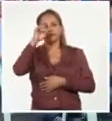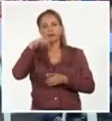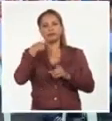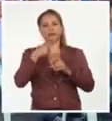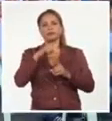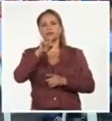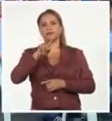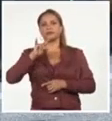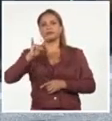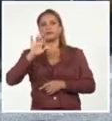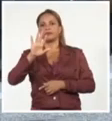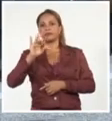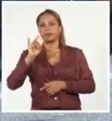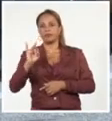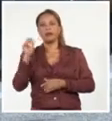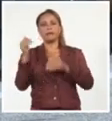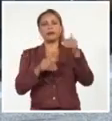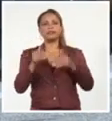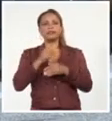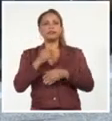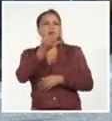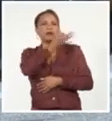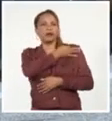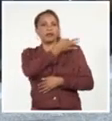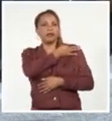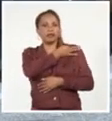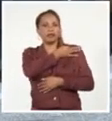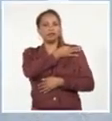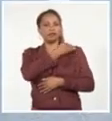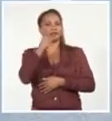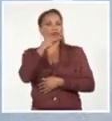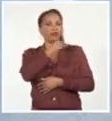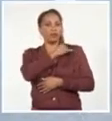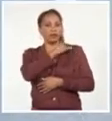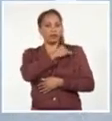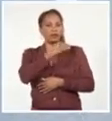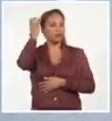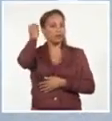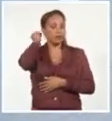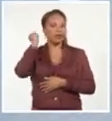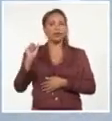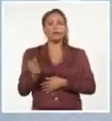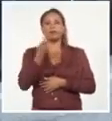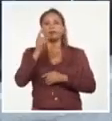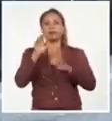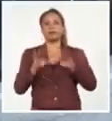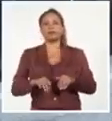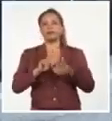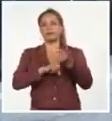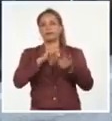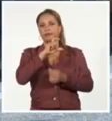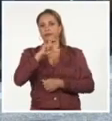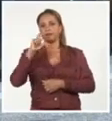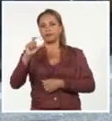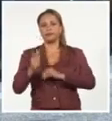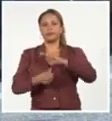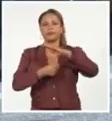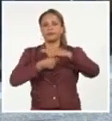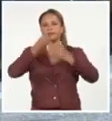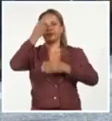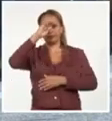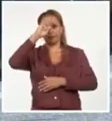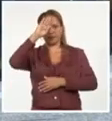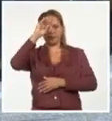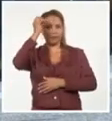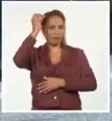a la que asistieron especialmente el general de ejército Raúl Castro Ruz, el primer secretario del Comité Central del Partido y Presidente de la